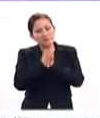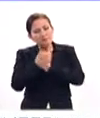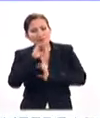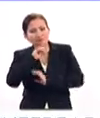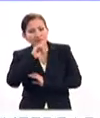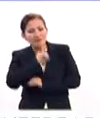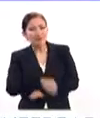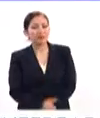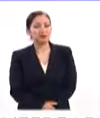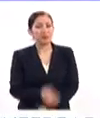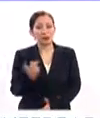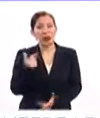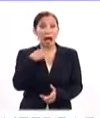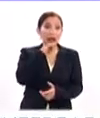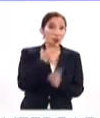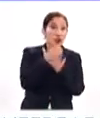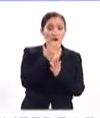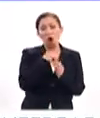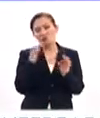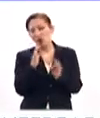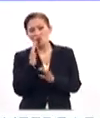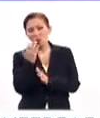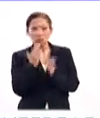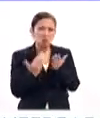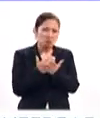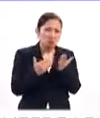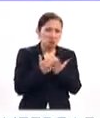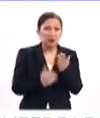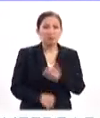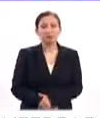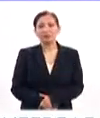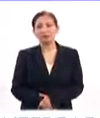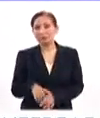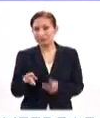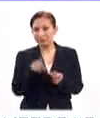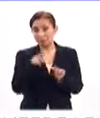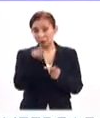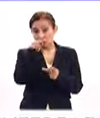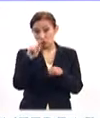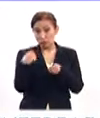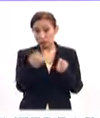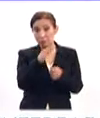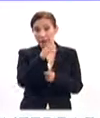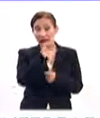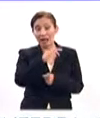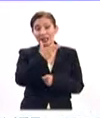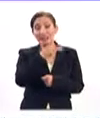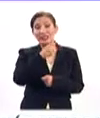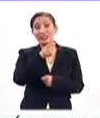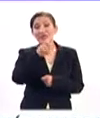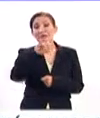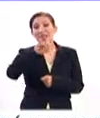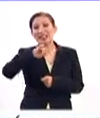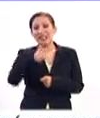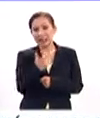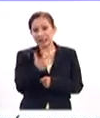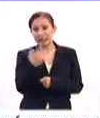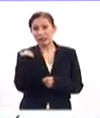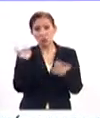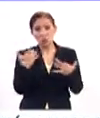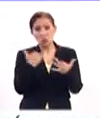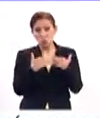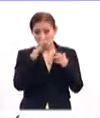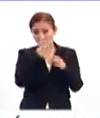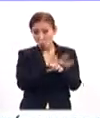calorcito. Ni muy caliente ni muy frío. Perfecto, Diego. Pues fuiste beneficiario de la beca Chivning. Esto es un verdadero